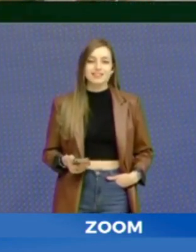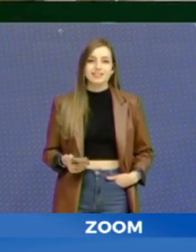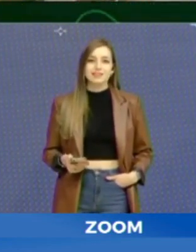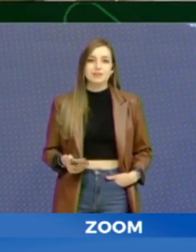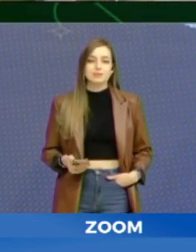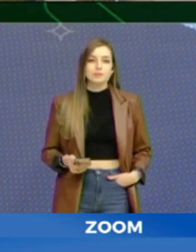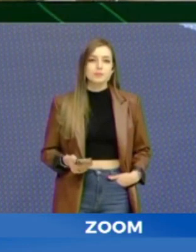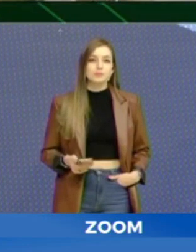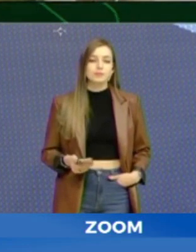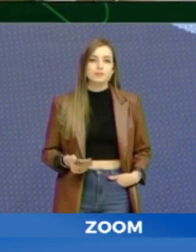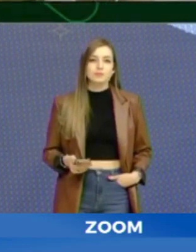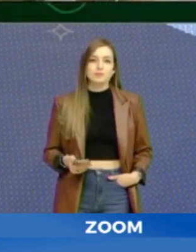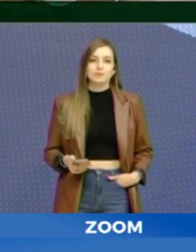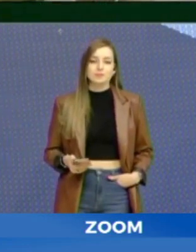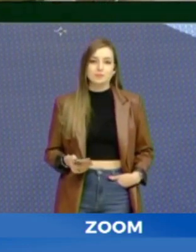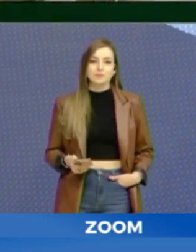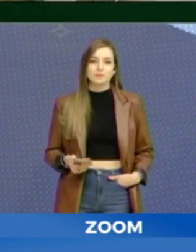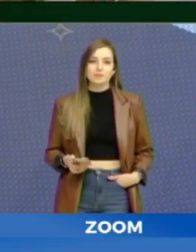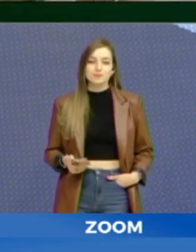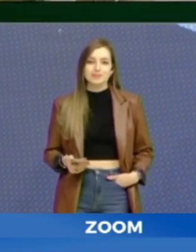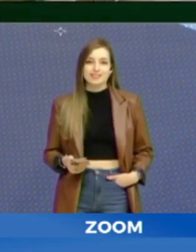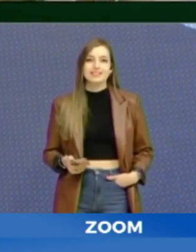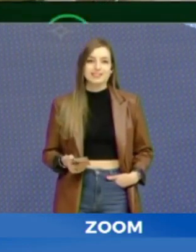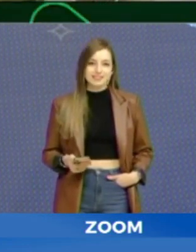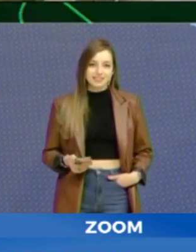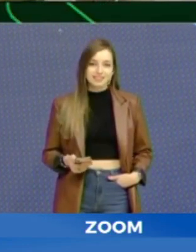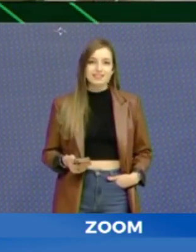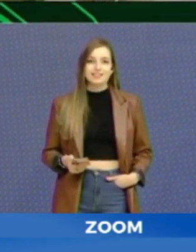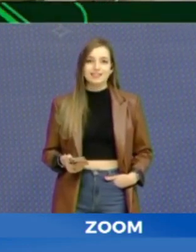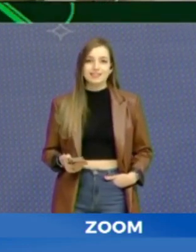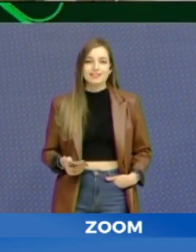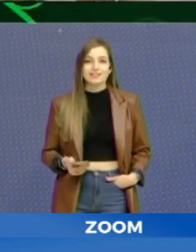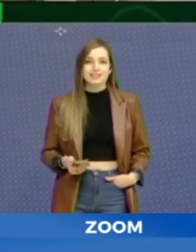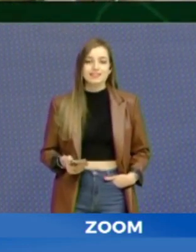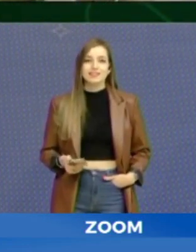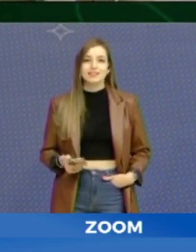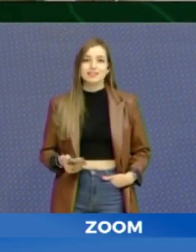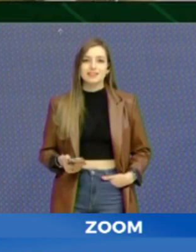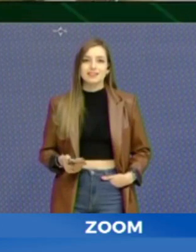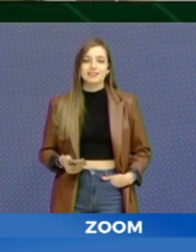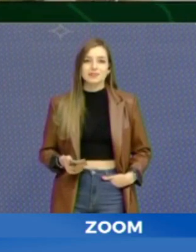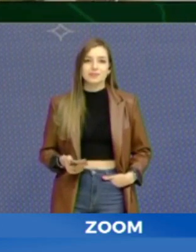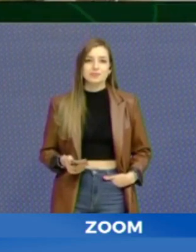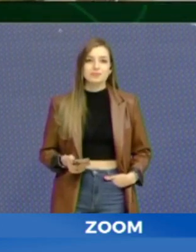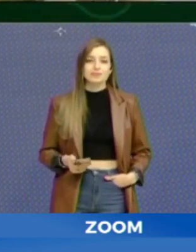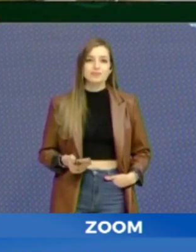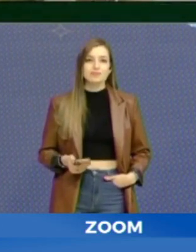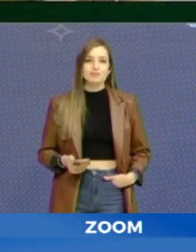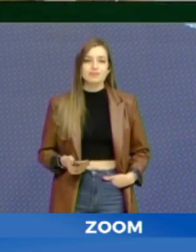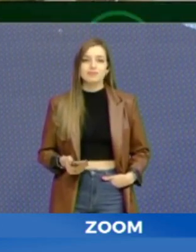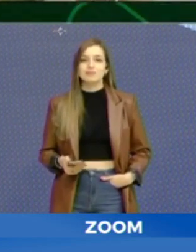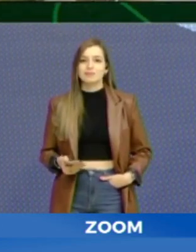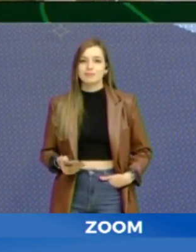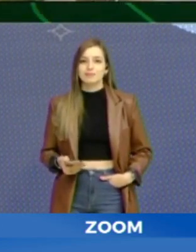desde muy temprano del año con distintas actividades, con ex-docentes, con representantes de la